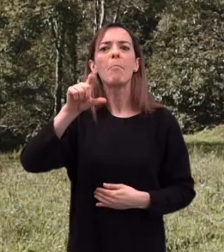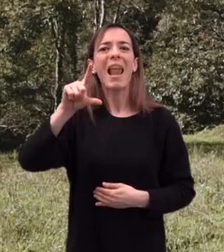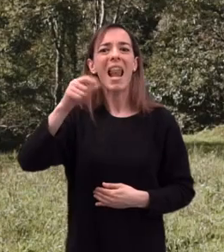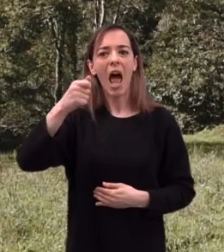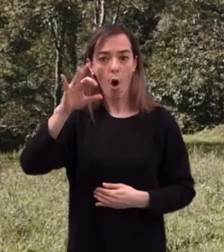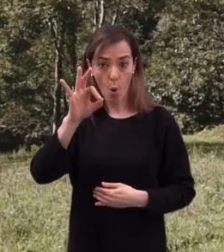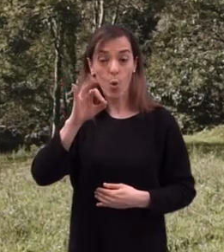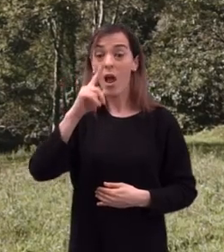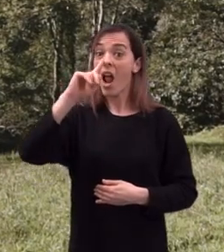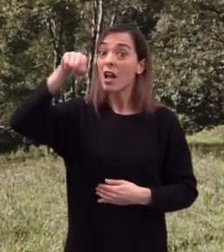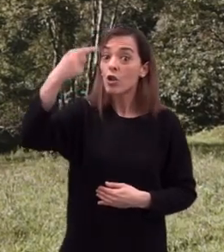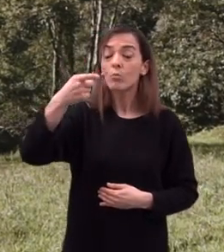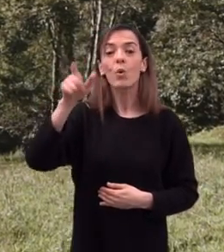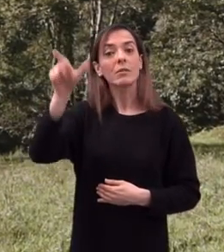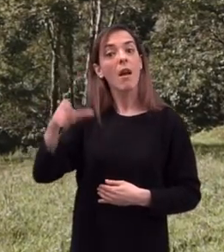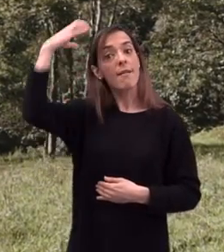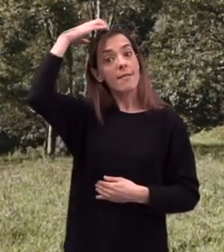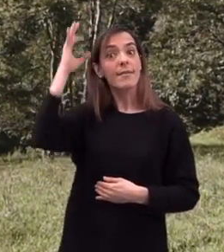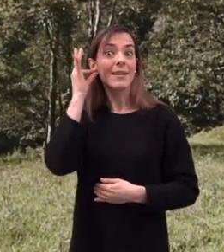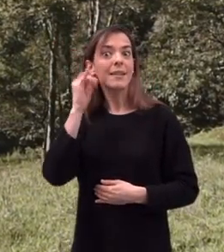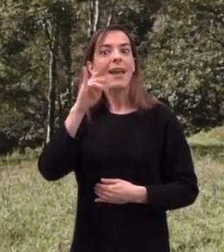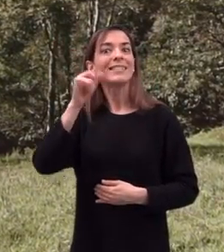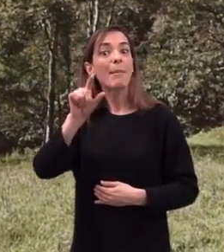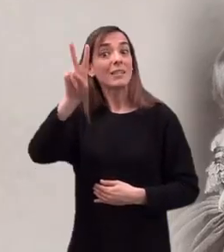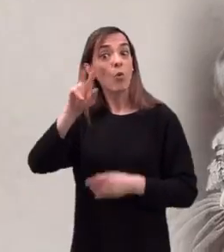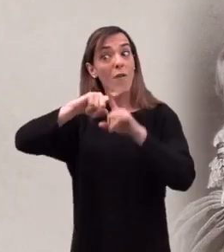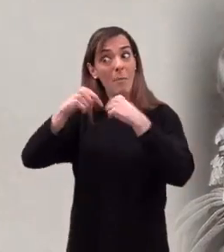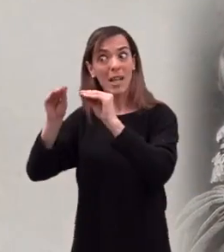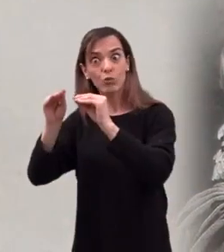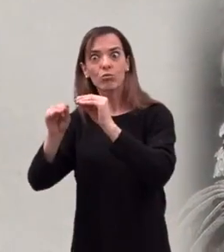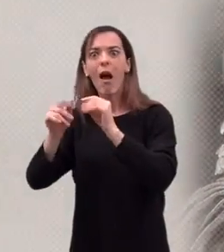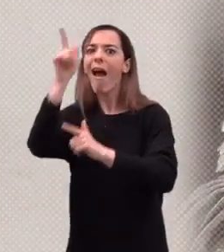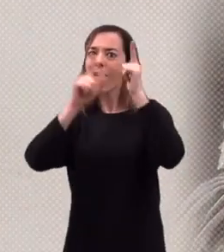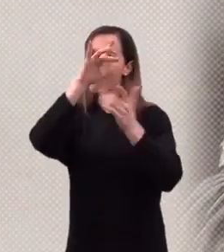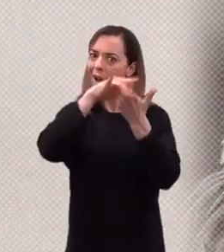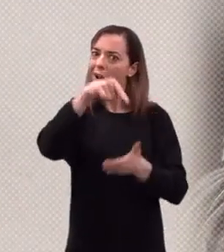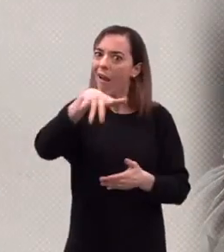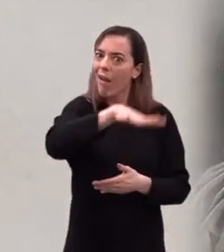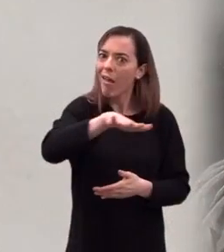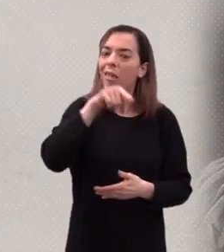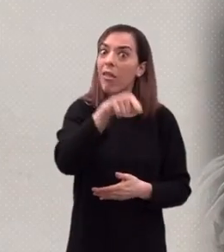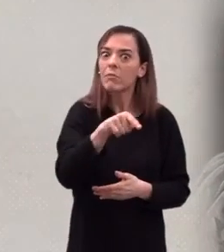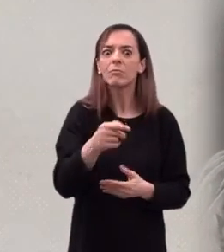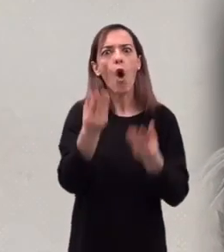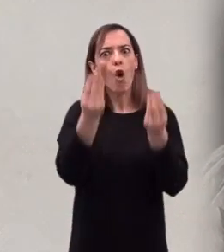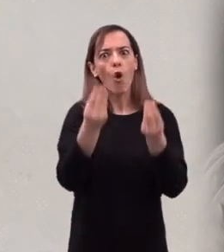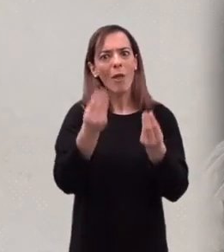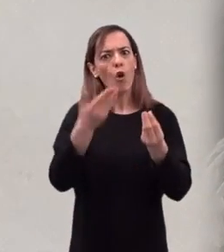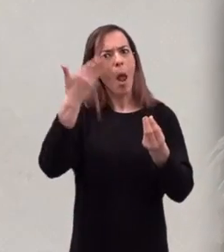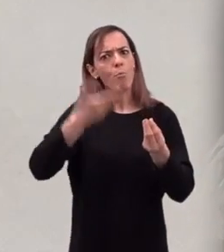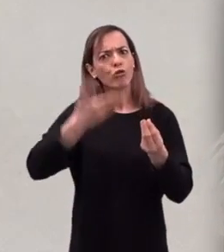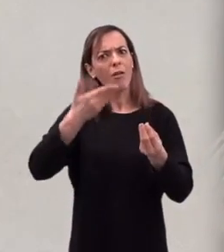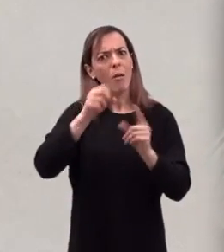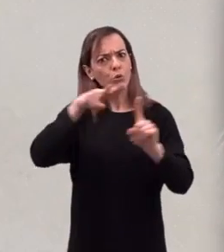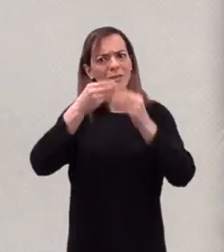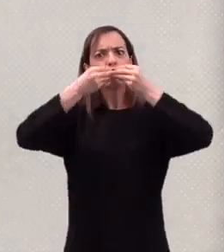Y al año siguiente, el viaje de la reina Isabel II y su familia reactivaron la trascendencia histórica de